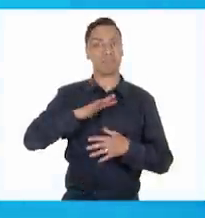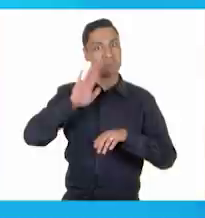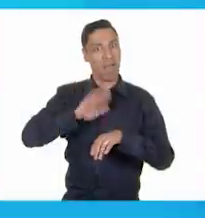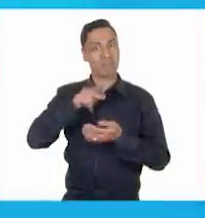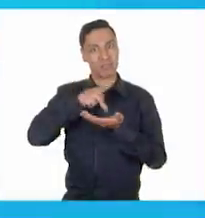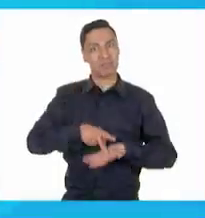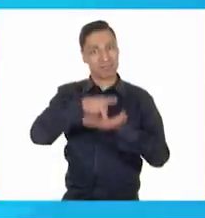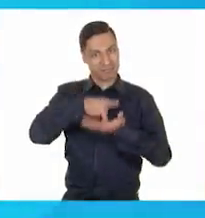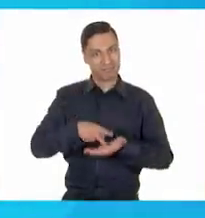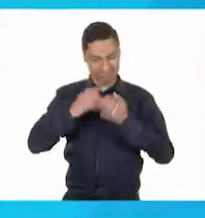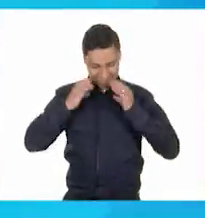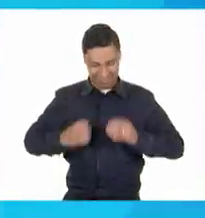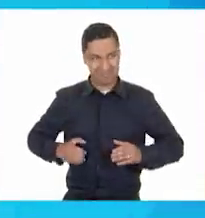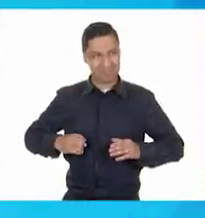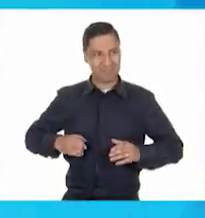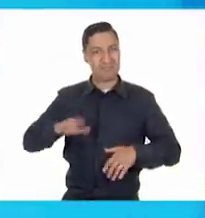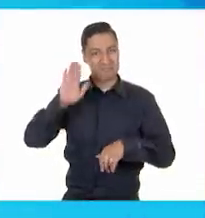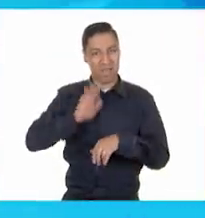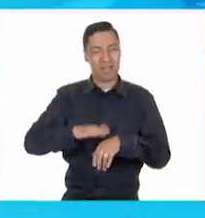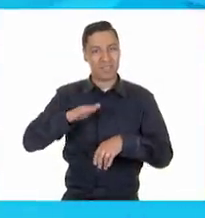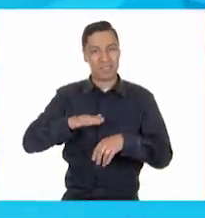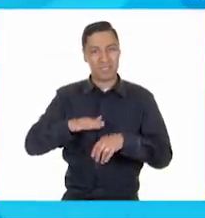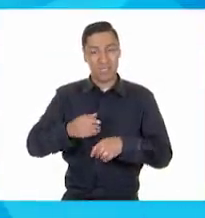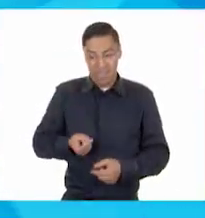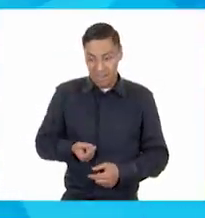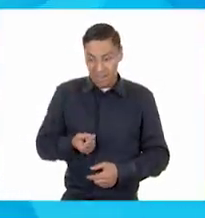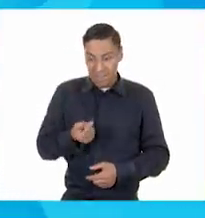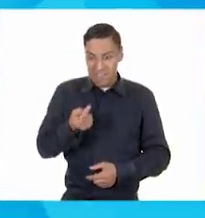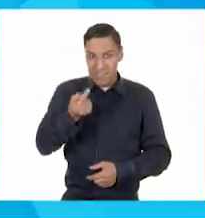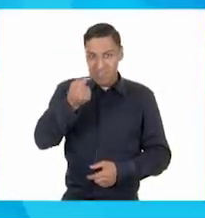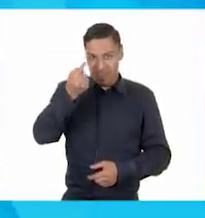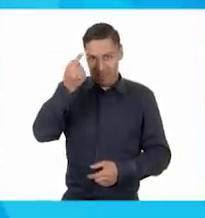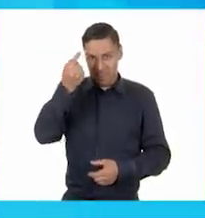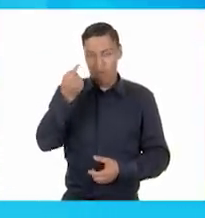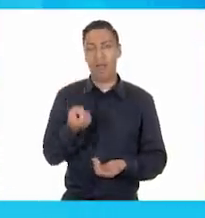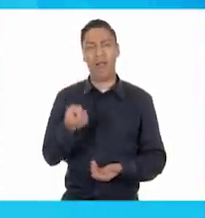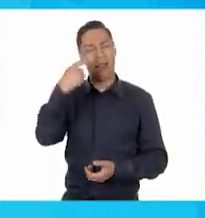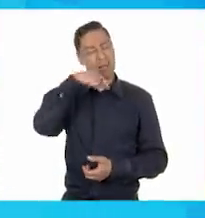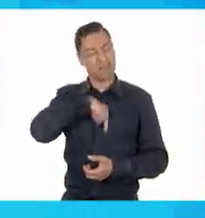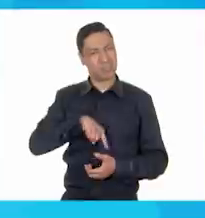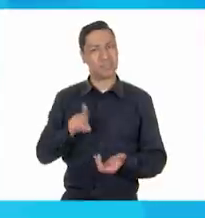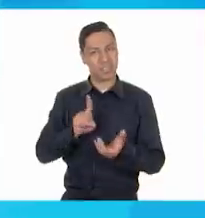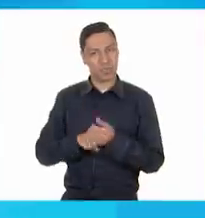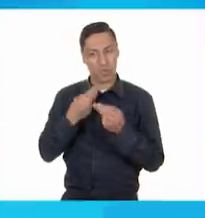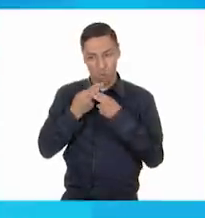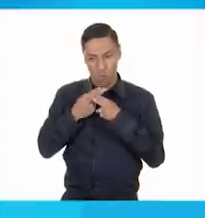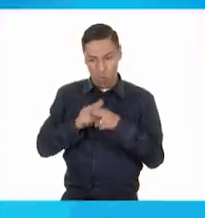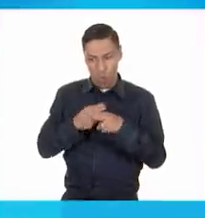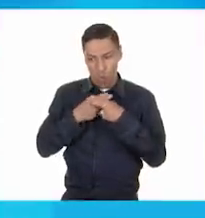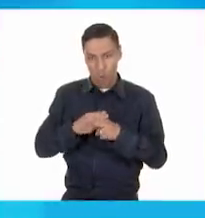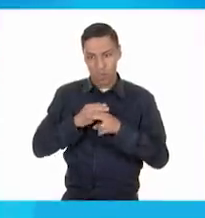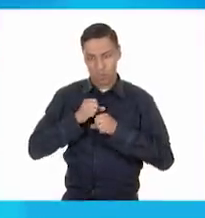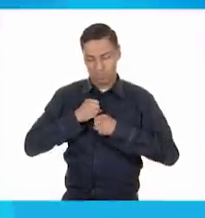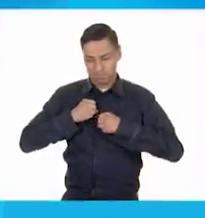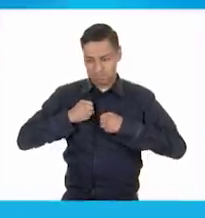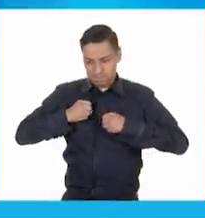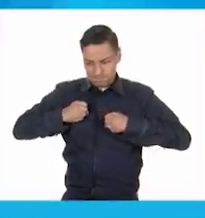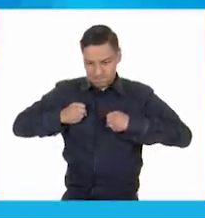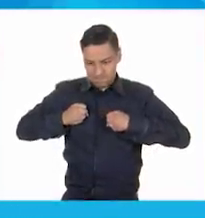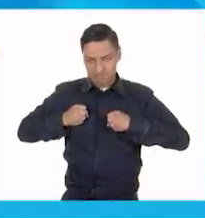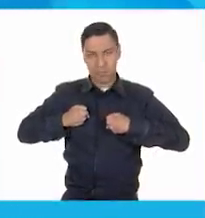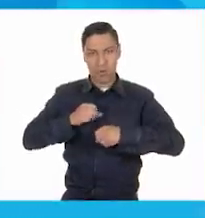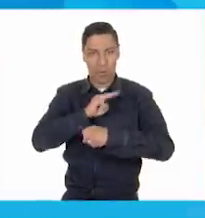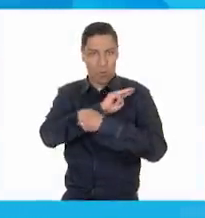peso más. Voy creciendo por fuera, pero también por dentro. Mis huesos son más grandes y mis